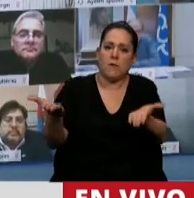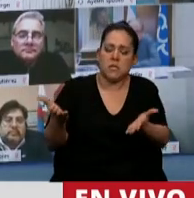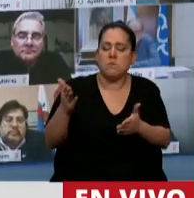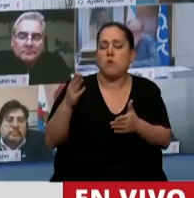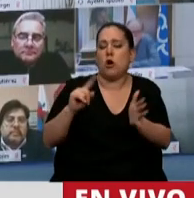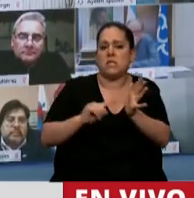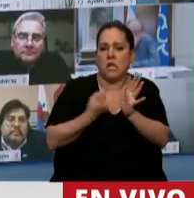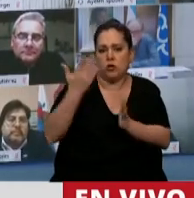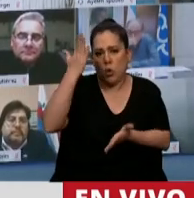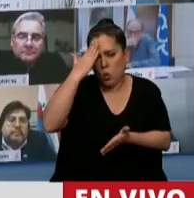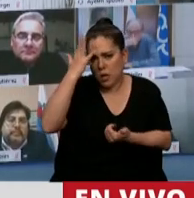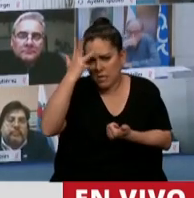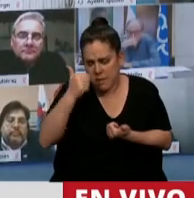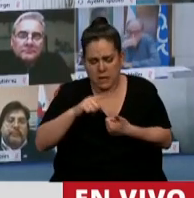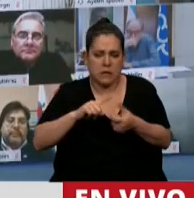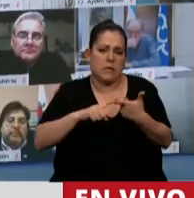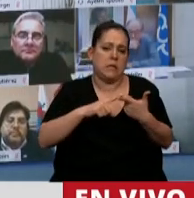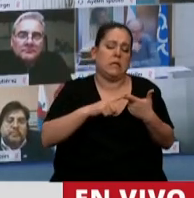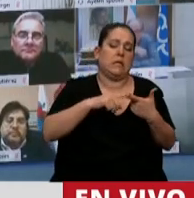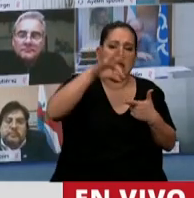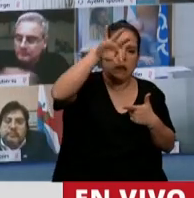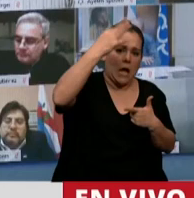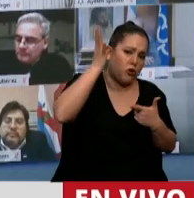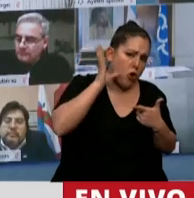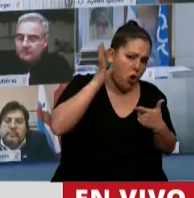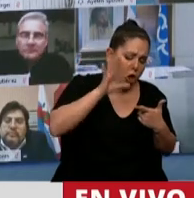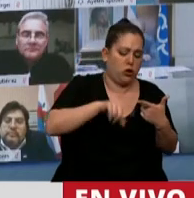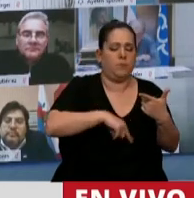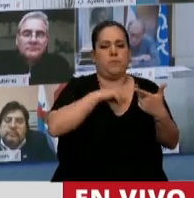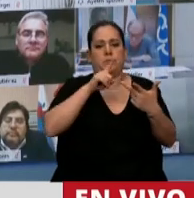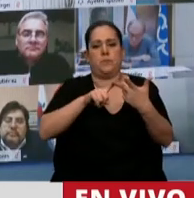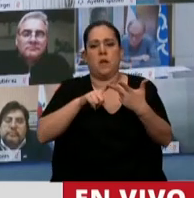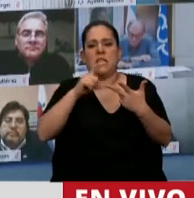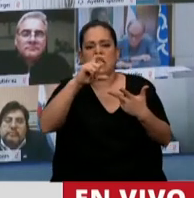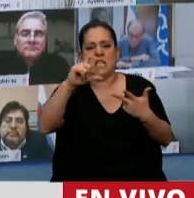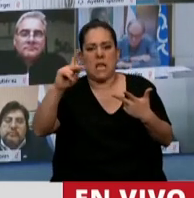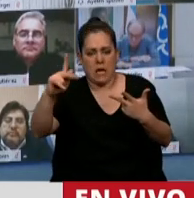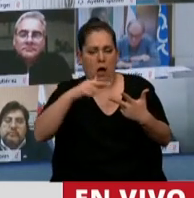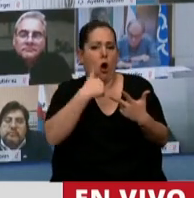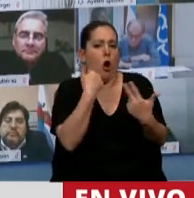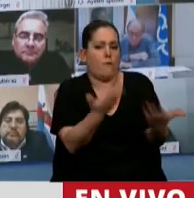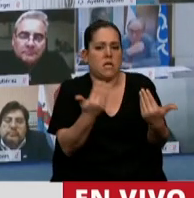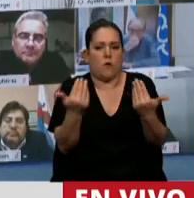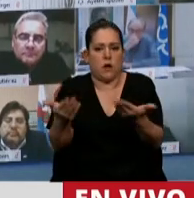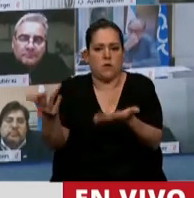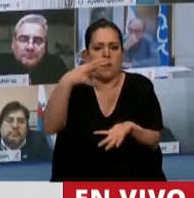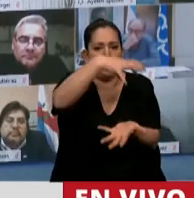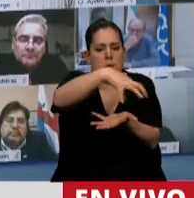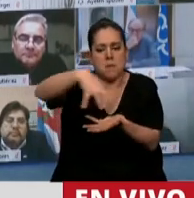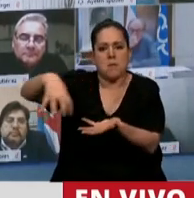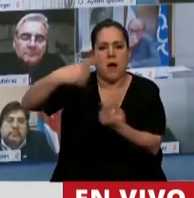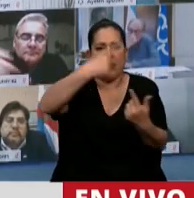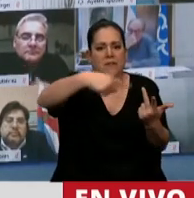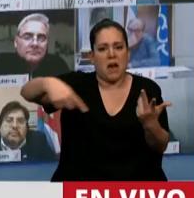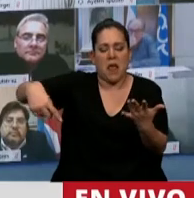ofrecimos el Teatro Colón, ofrecimos el CSK para poder funcionar, o sea que no somos loquitos irresponsables que queremos violar los